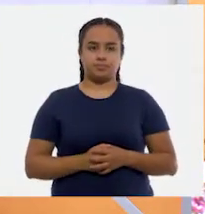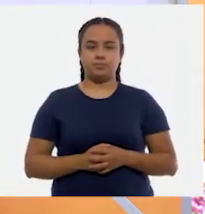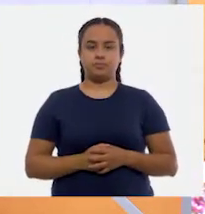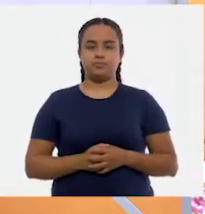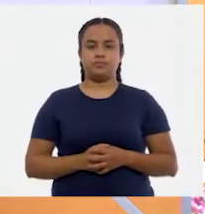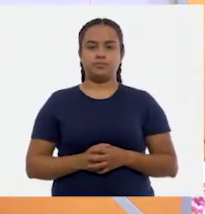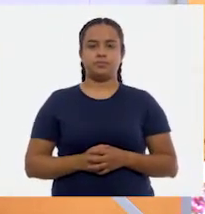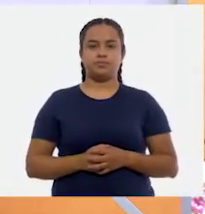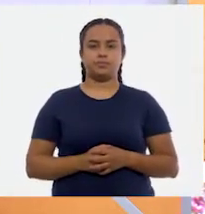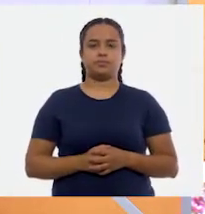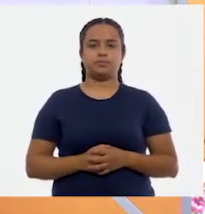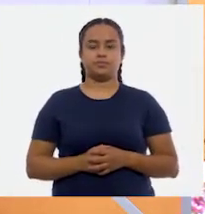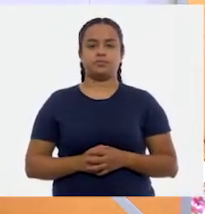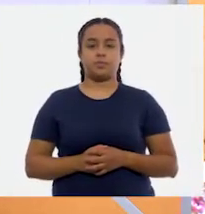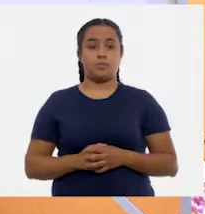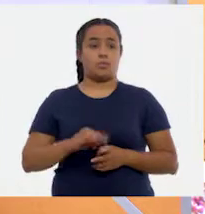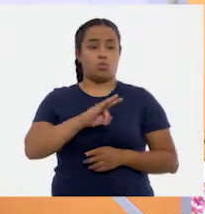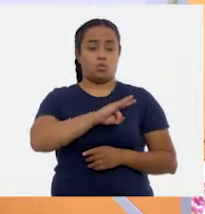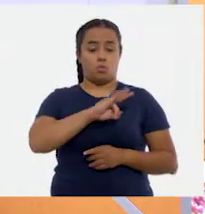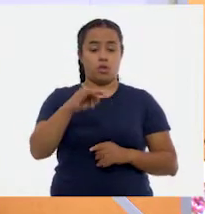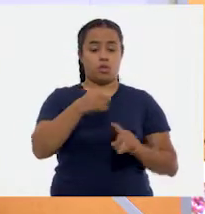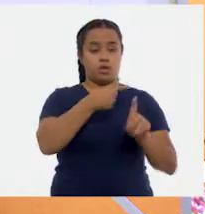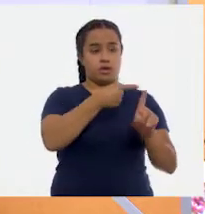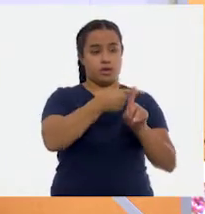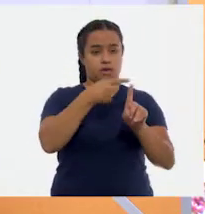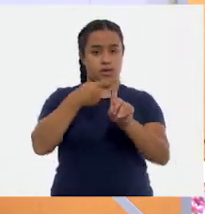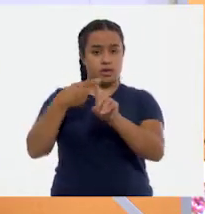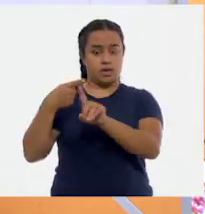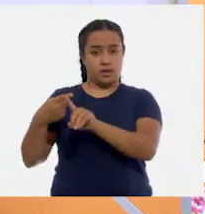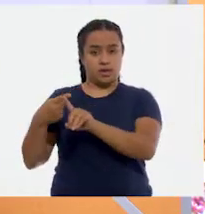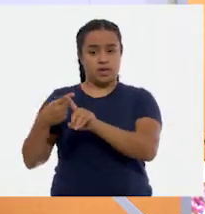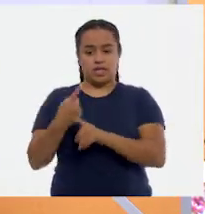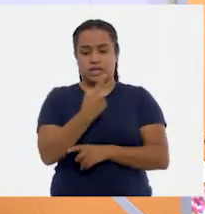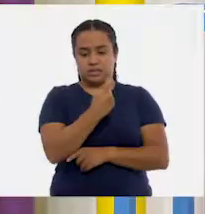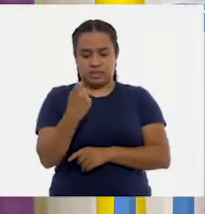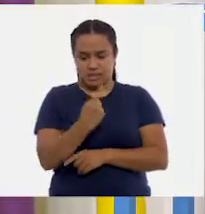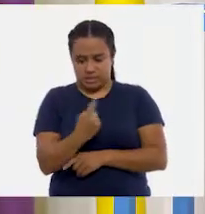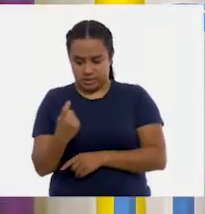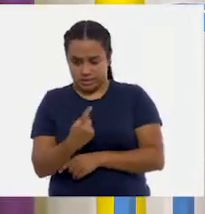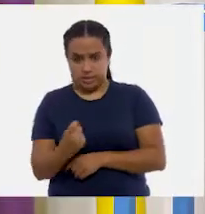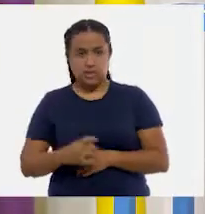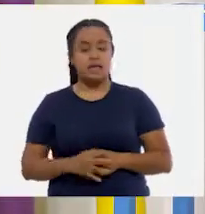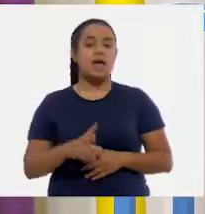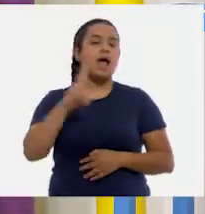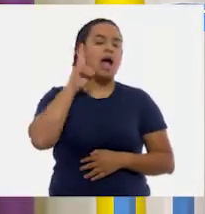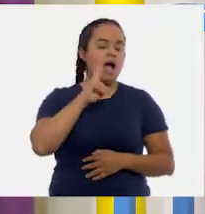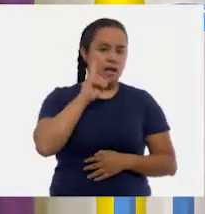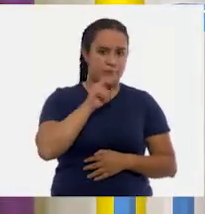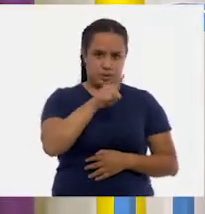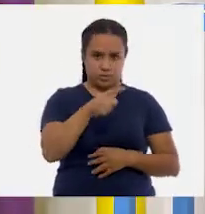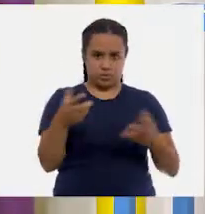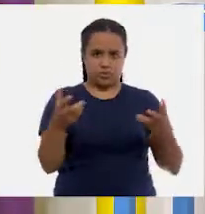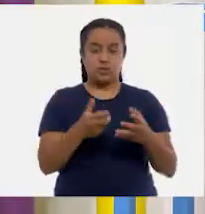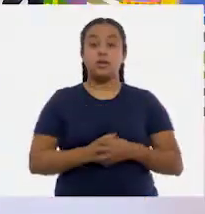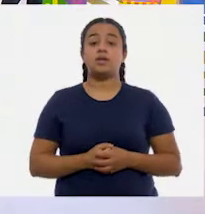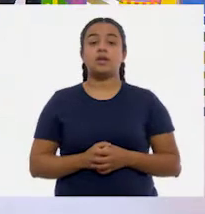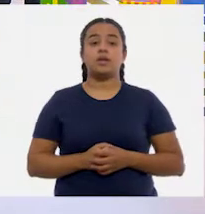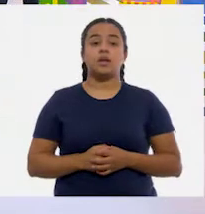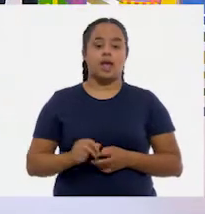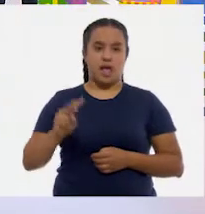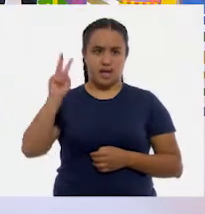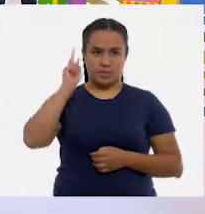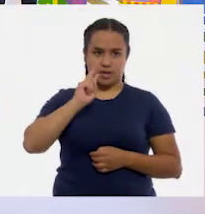Pues podemos sumar las centenas. Muy bien. A ver, hazlo. A ver, entonces